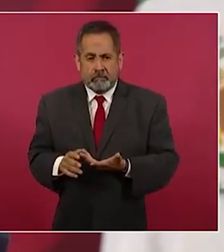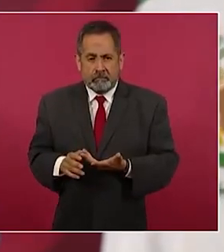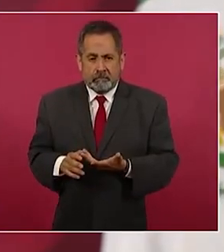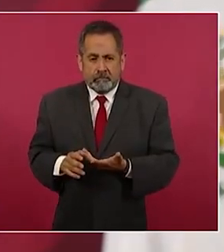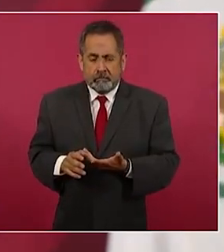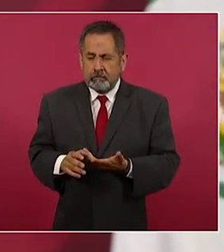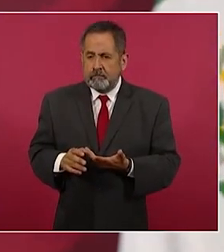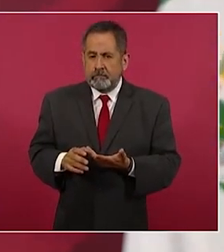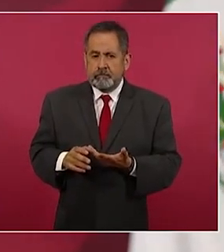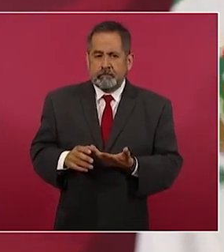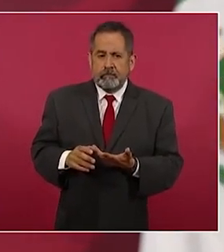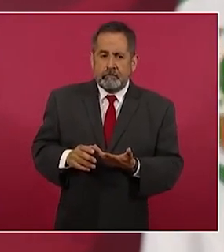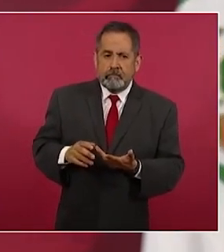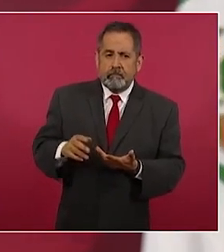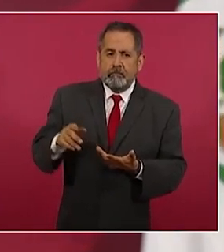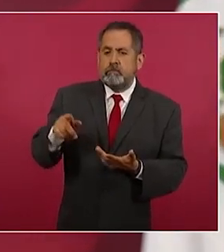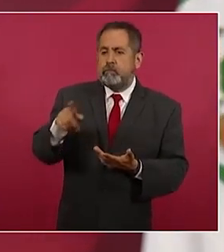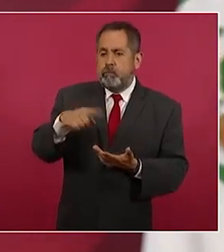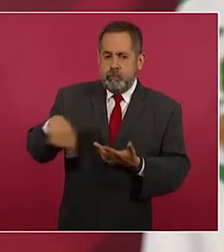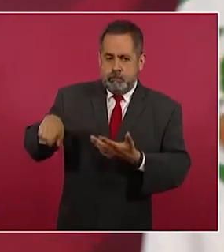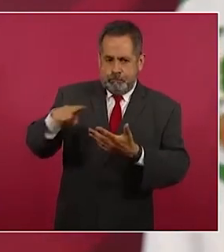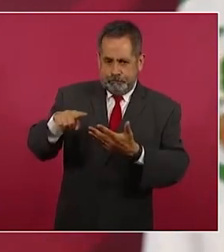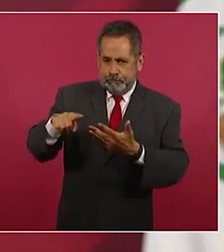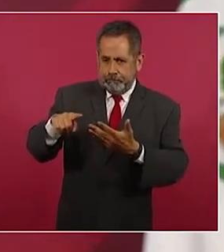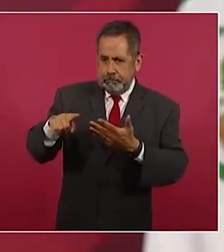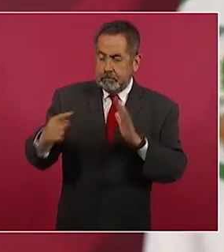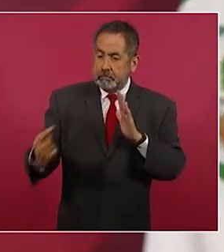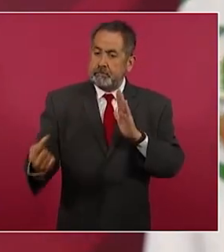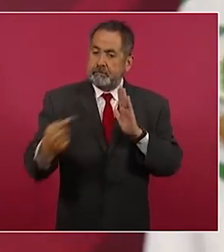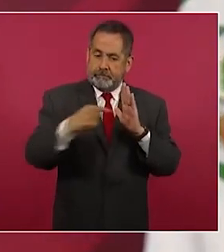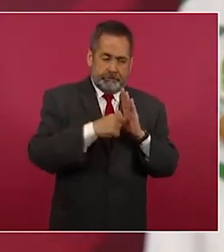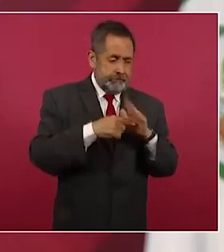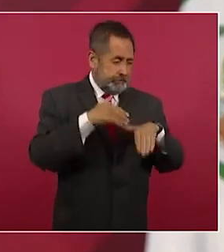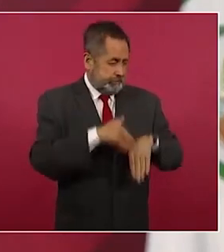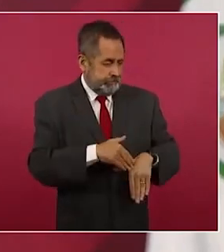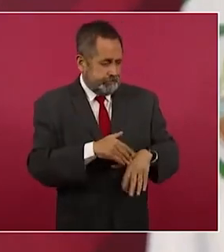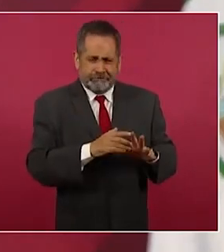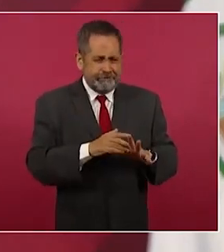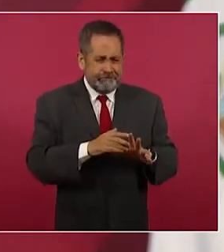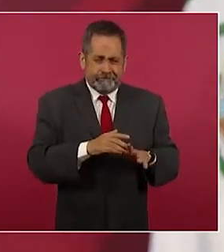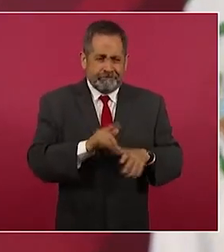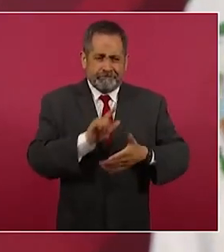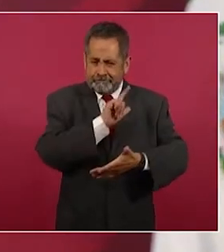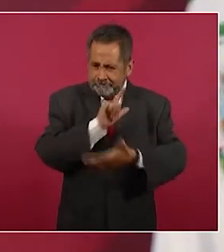mujer y el pueblo y la sociedad, para la ley.